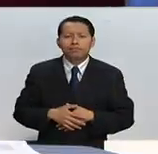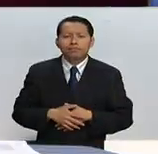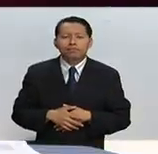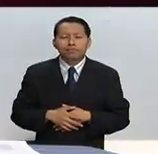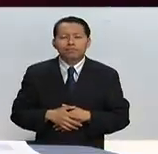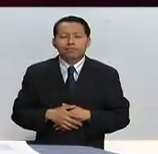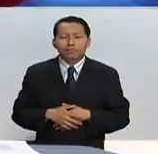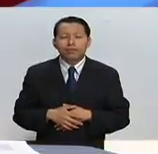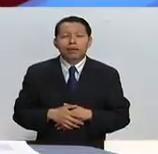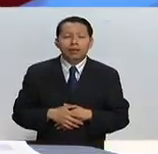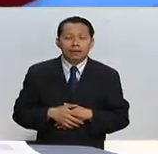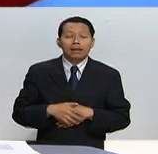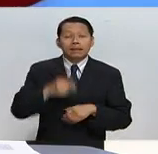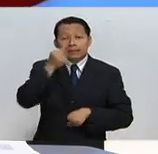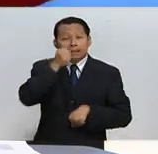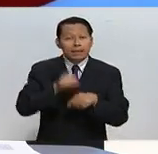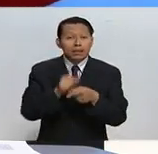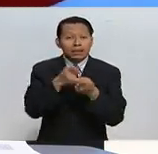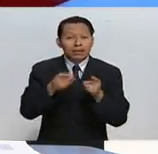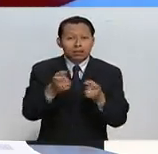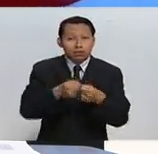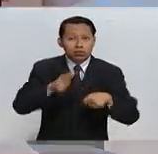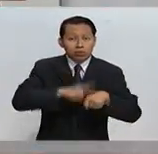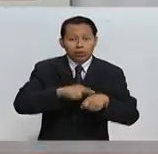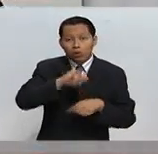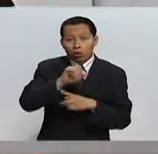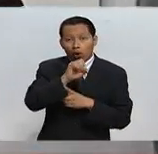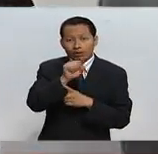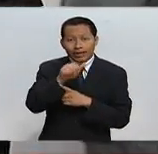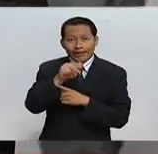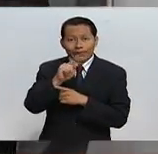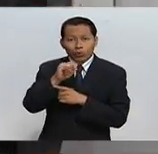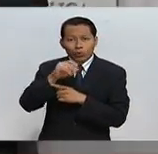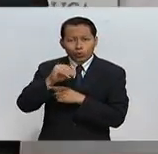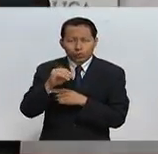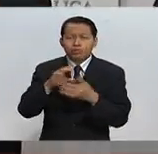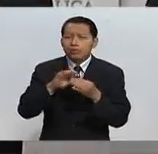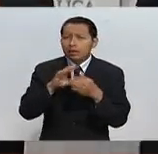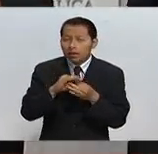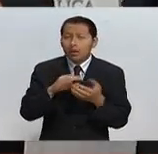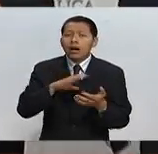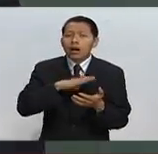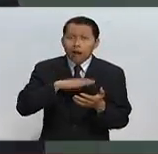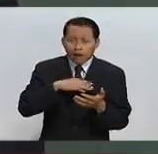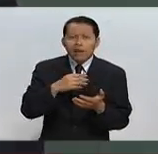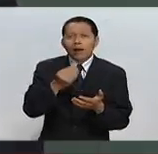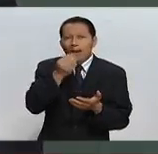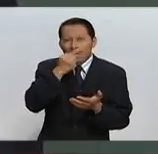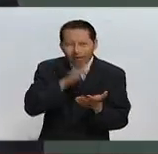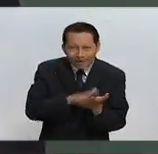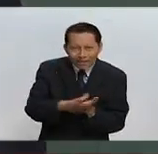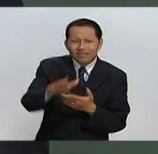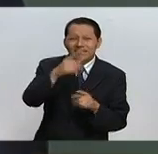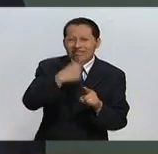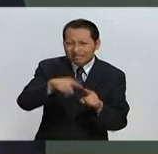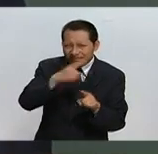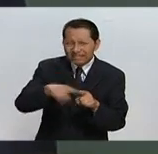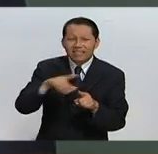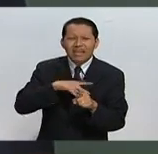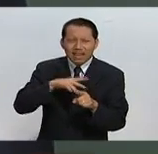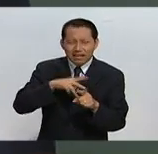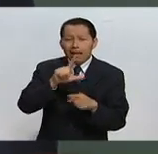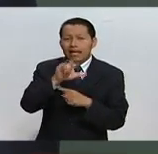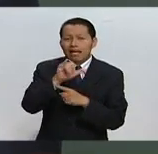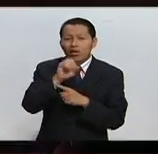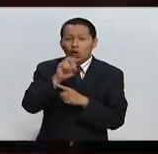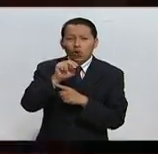Por su parte, secretario de Desarrollo Social, José Antonio, me informó que se buscarán alternativas para llevar el abasto de alimentos que distribuyen las tiendas de Iconse en